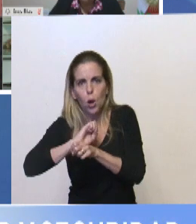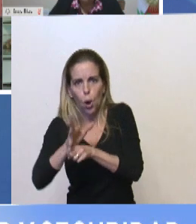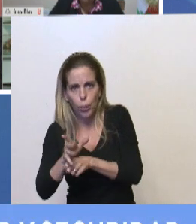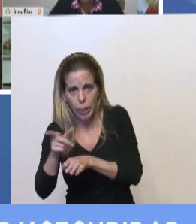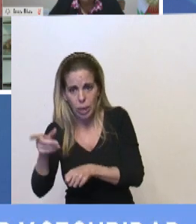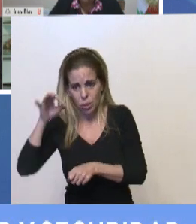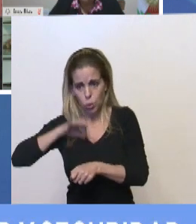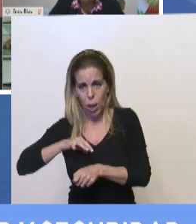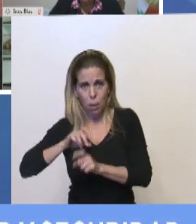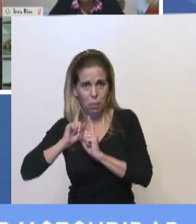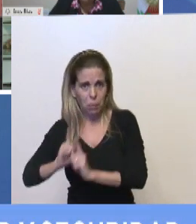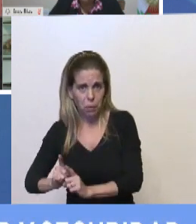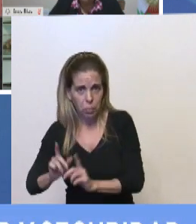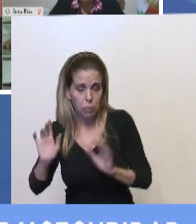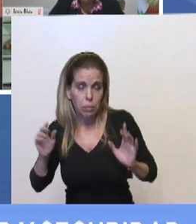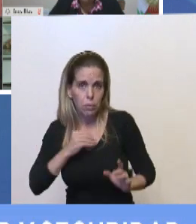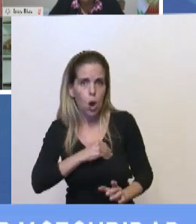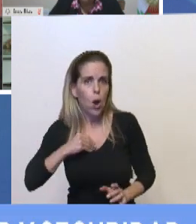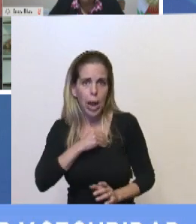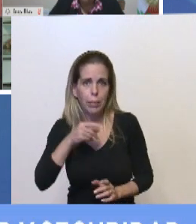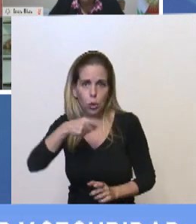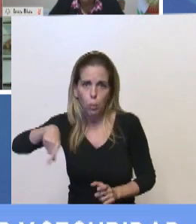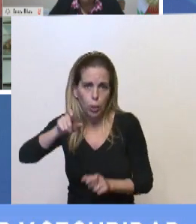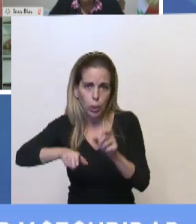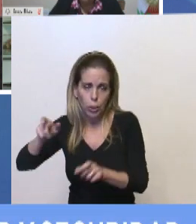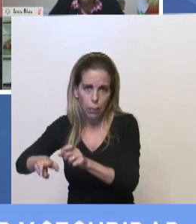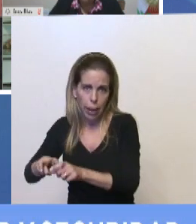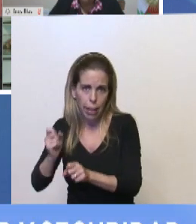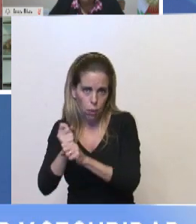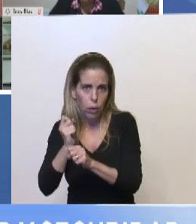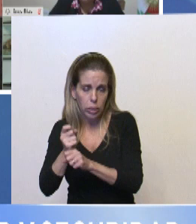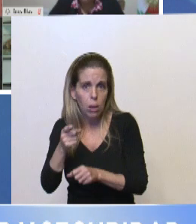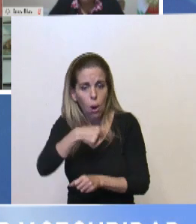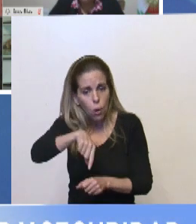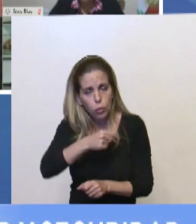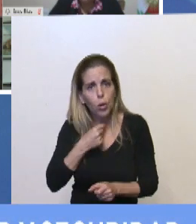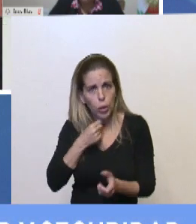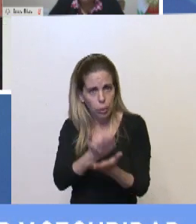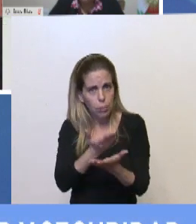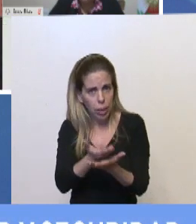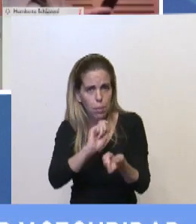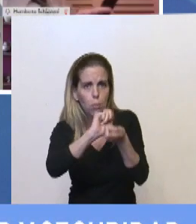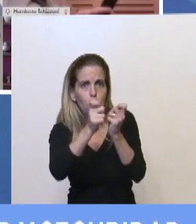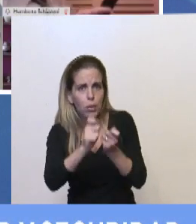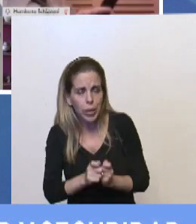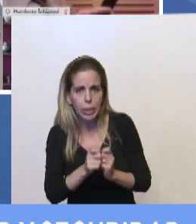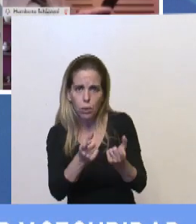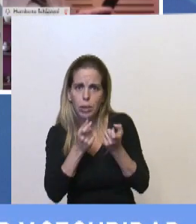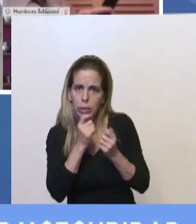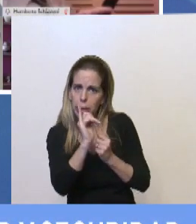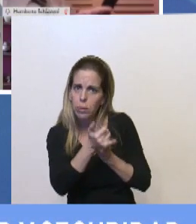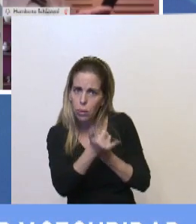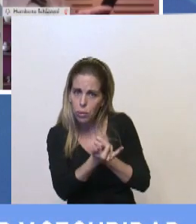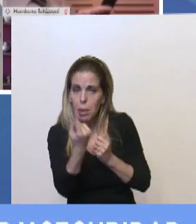van a verse beneficiados por esta norma. Lo lamento por ellos, trabajadores. Estuvimos nosotros indicando que esta modificación es necesaria,